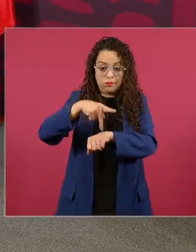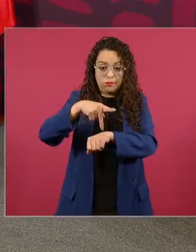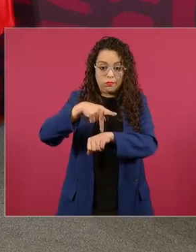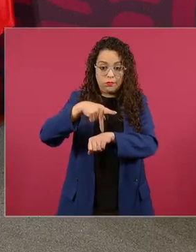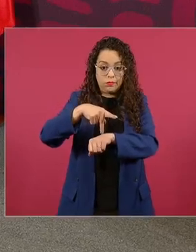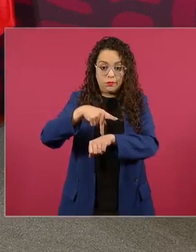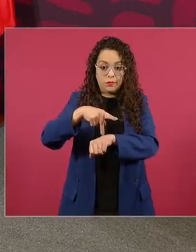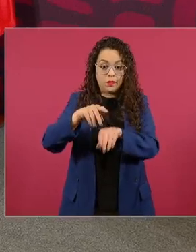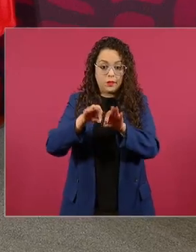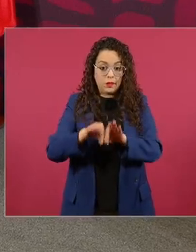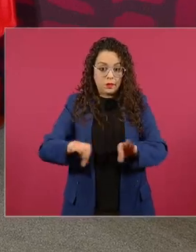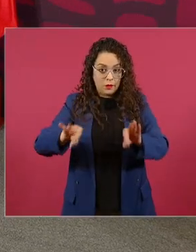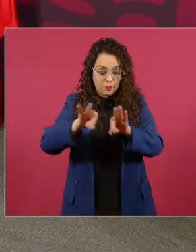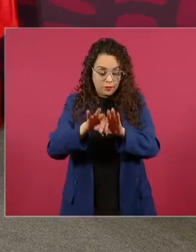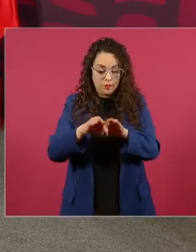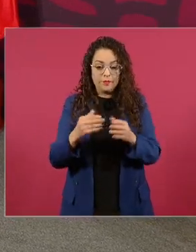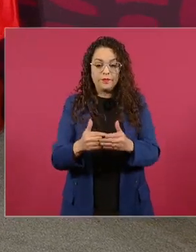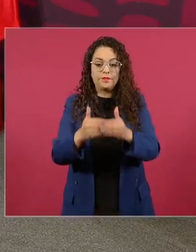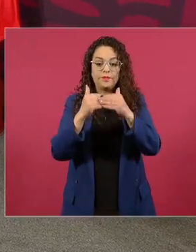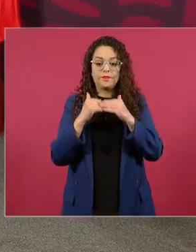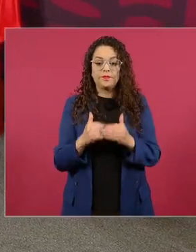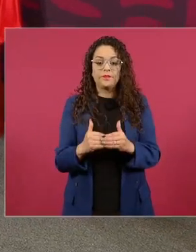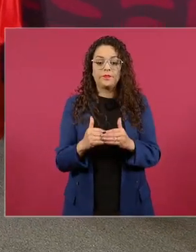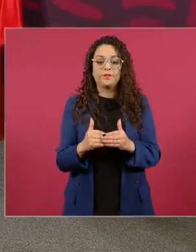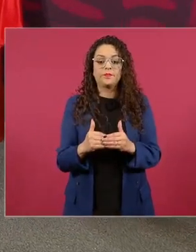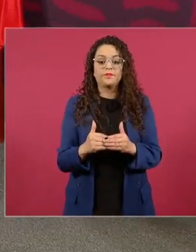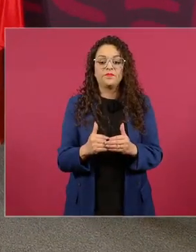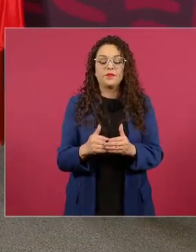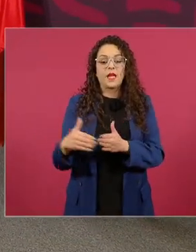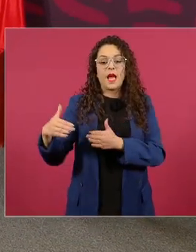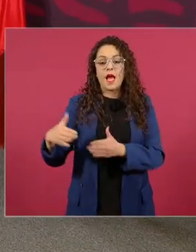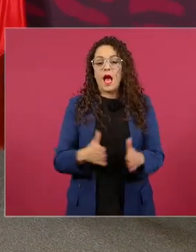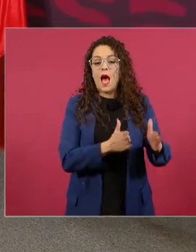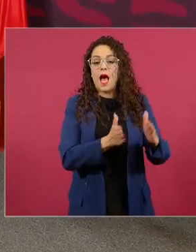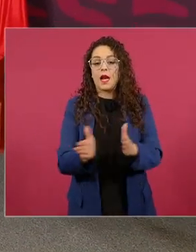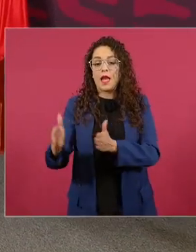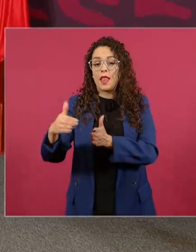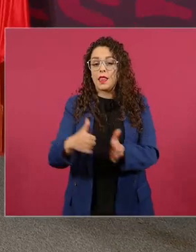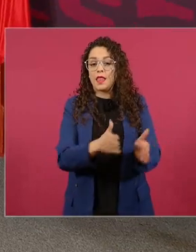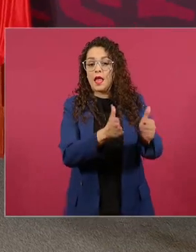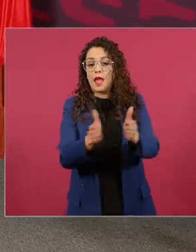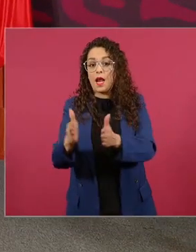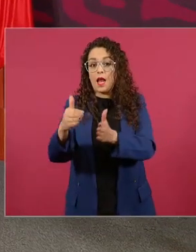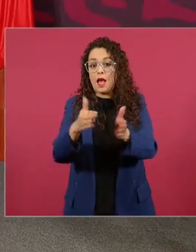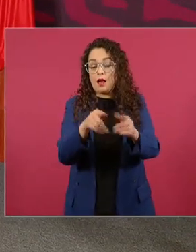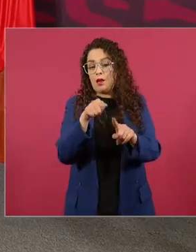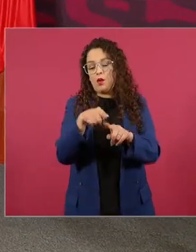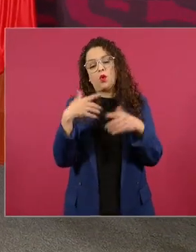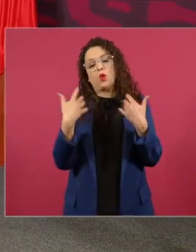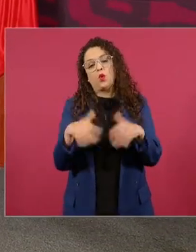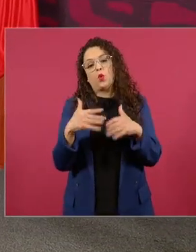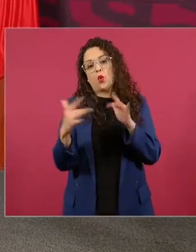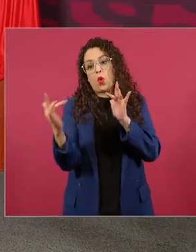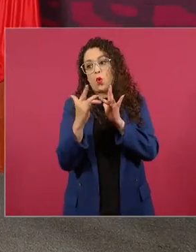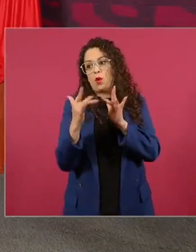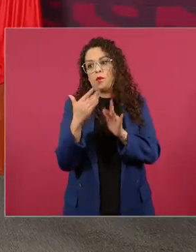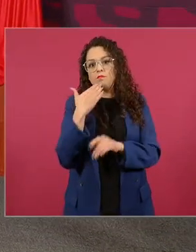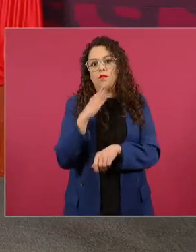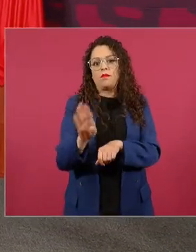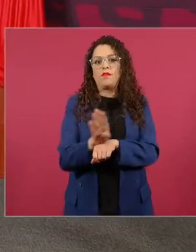las obras del puerto y la carretera que va a ayudar mucho pero